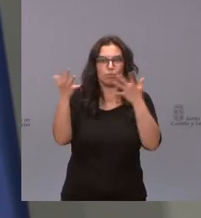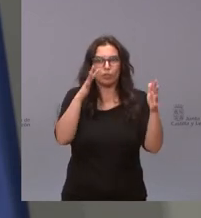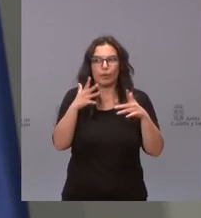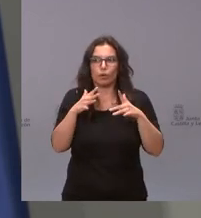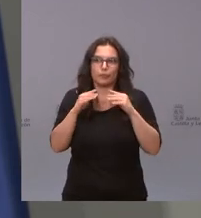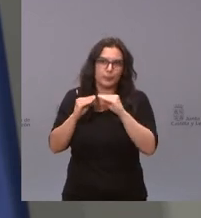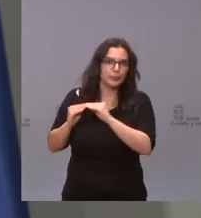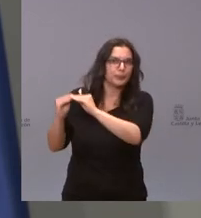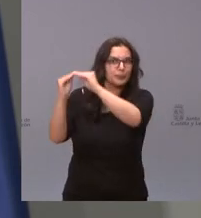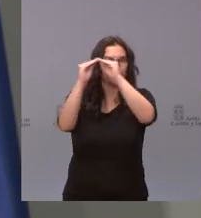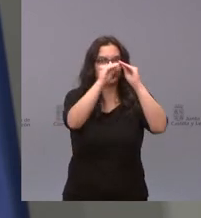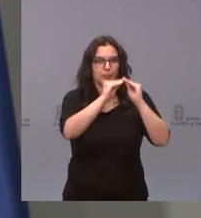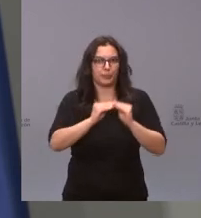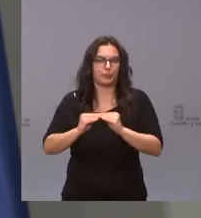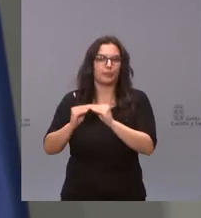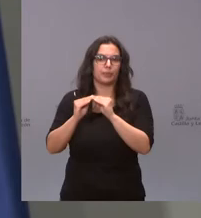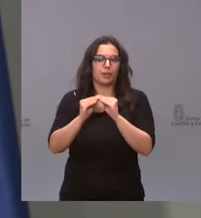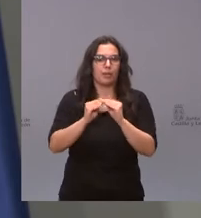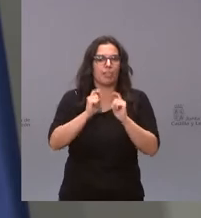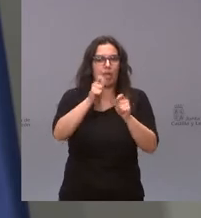y que dé tranquilidad a la población